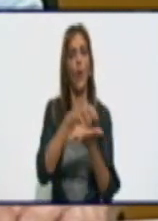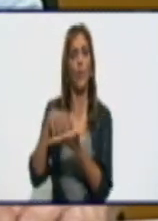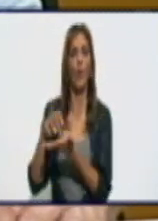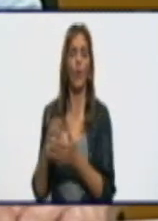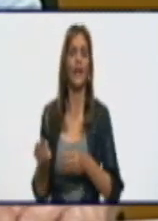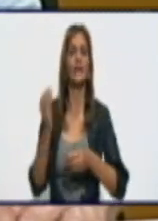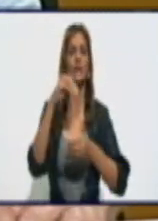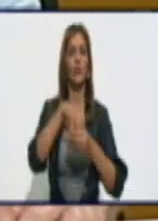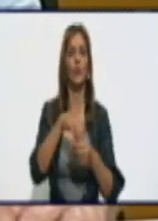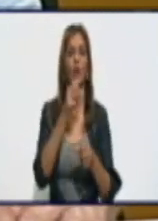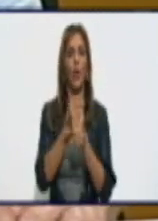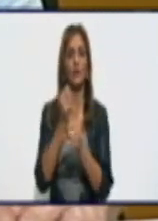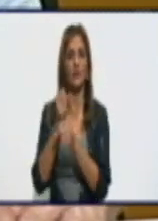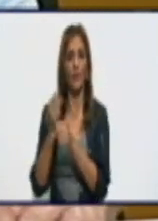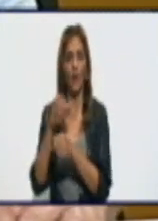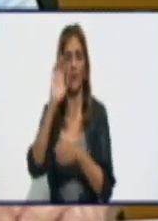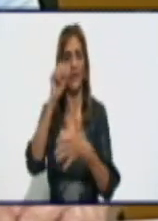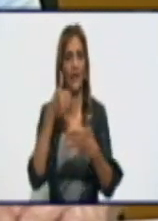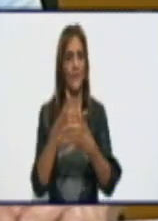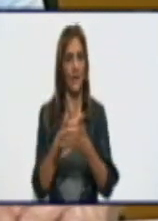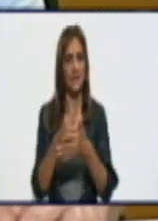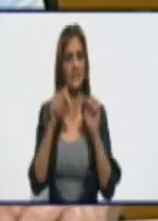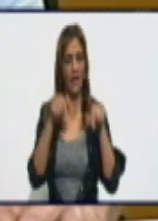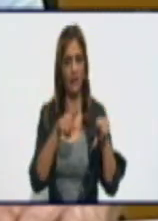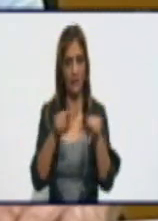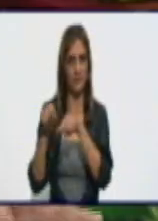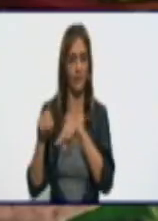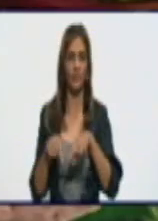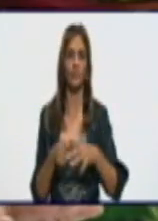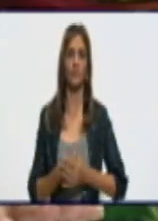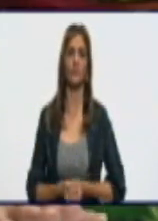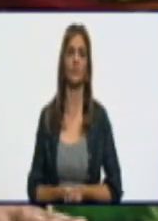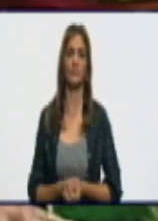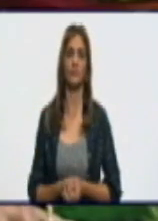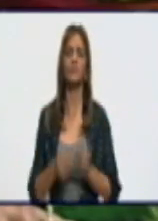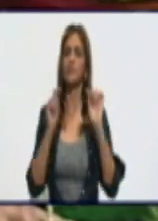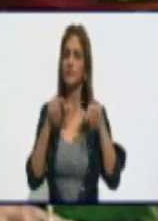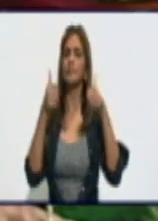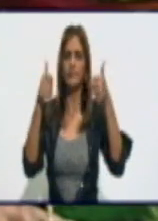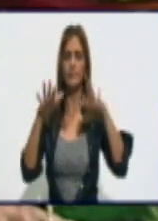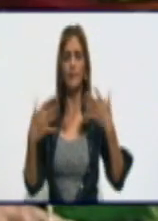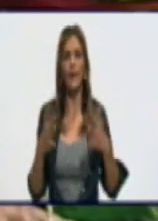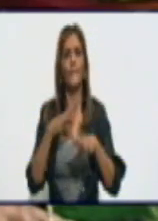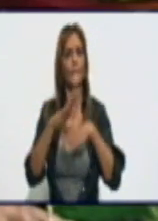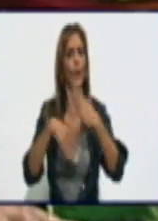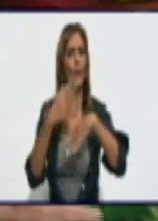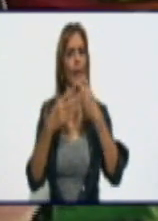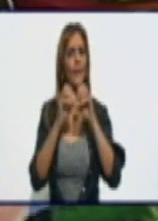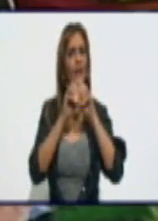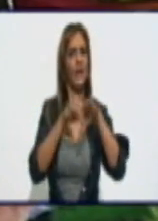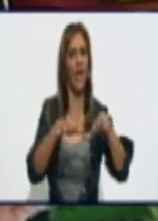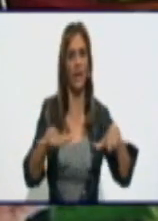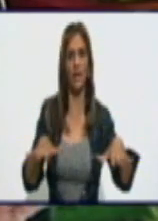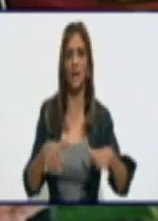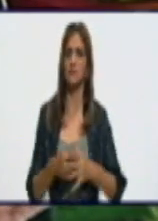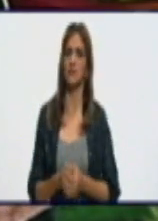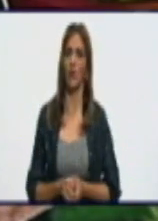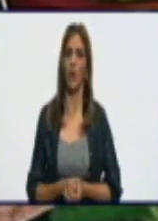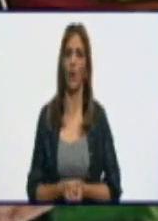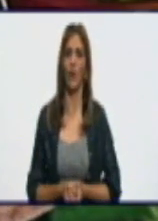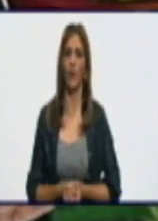los trabajos que va a ejecutar nuestra empresa en estos bloques. Ahora bien, problema de generación no se puede